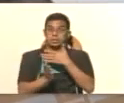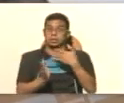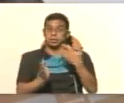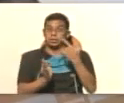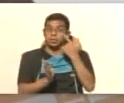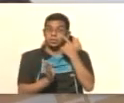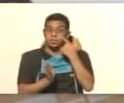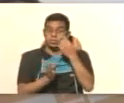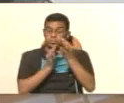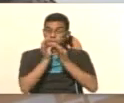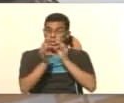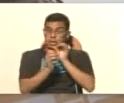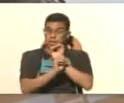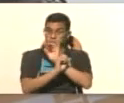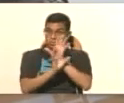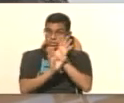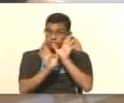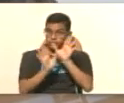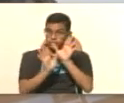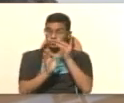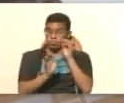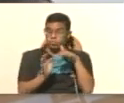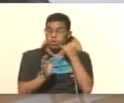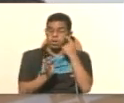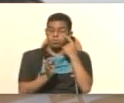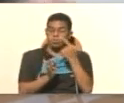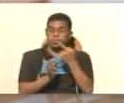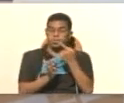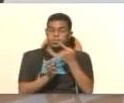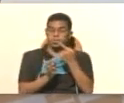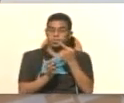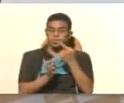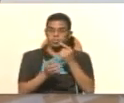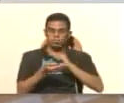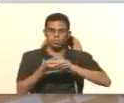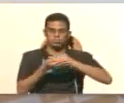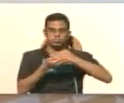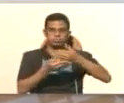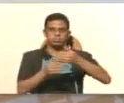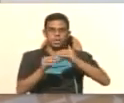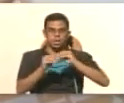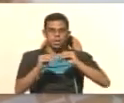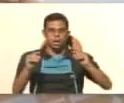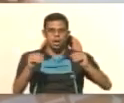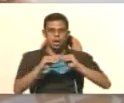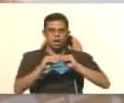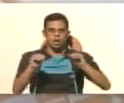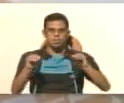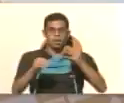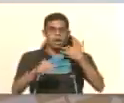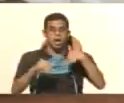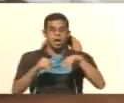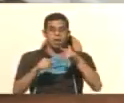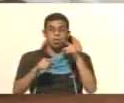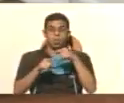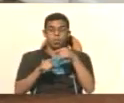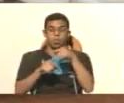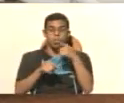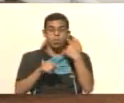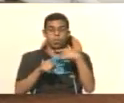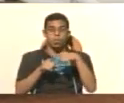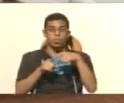que cierre el equipo podemos ver en la placa, desprende la placa un momento, que ahí están otros componentes